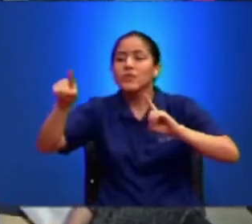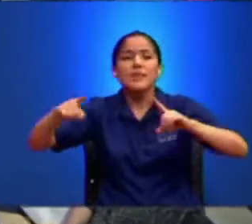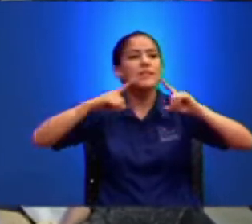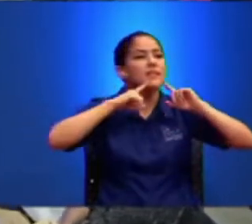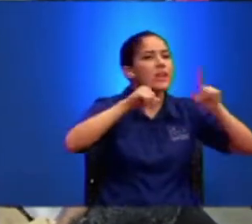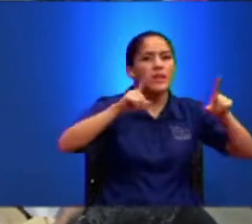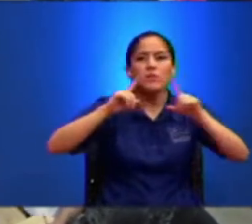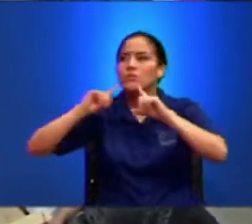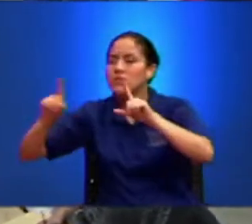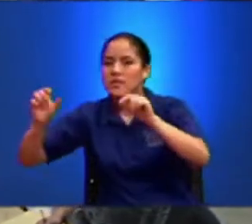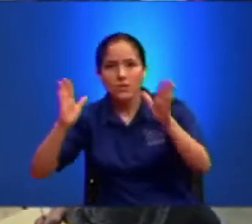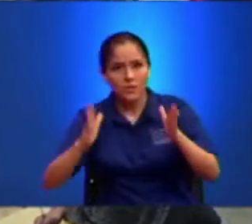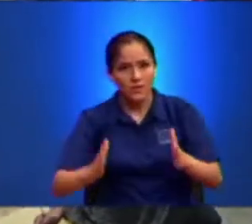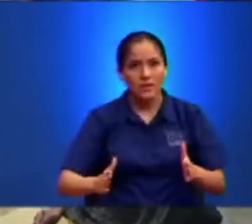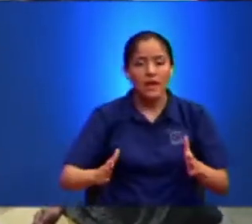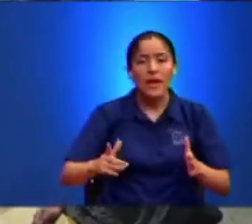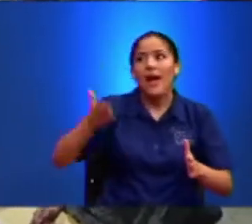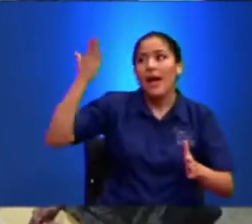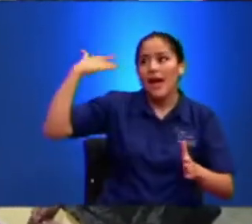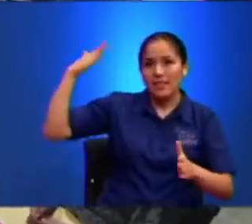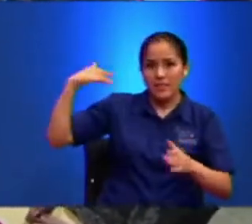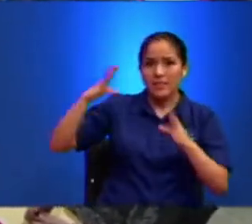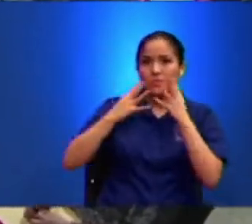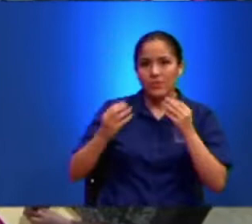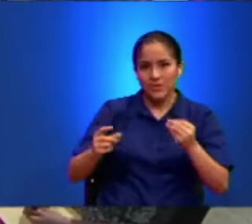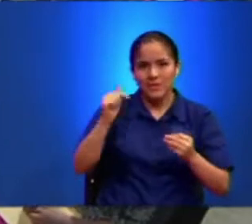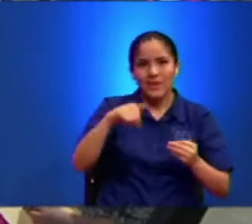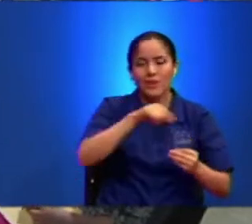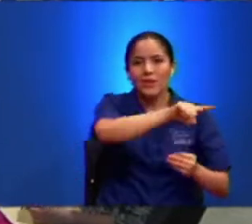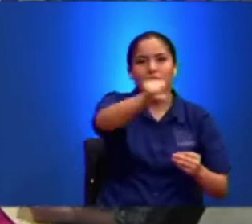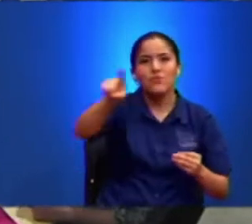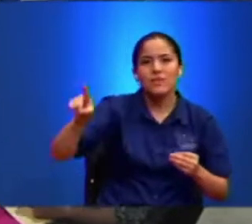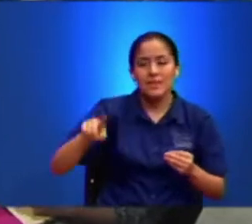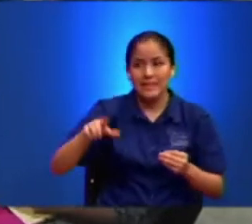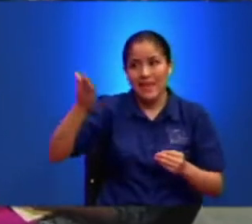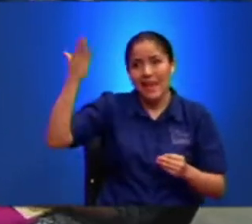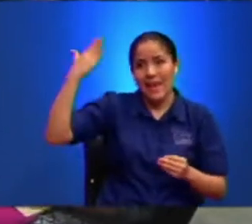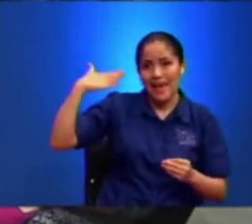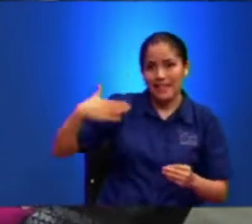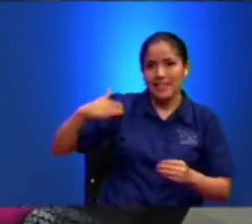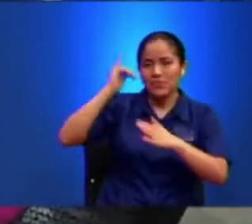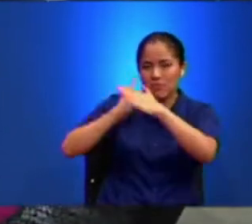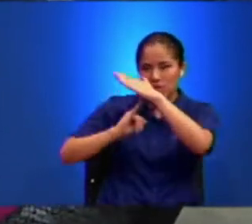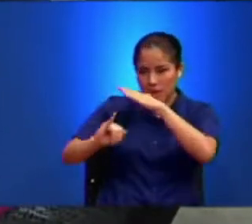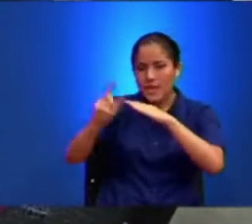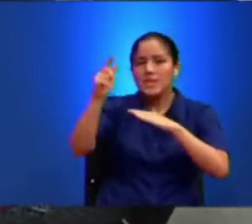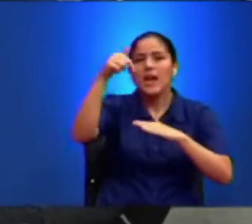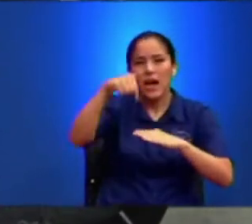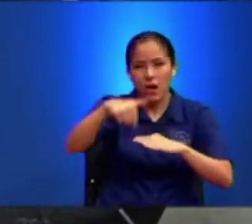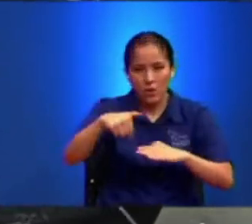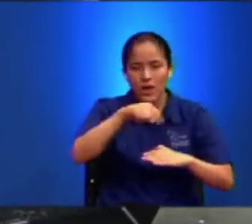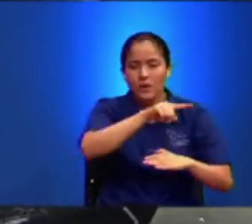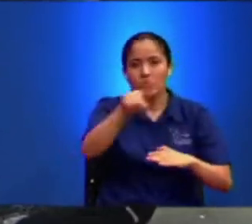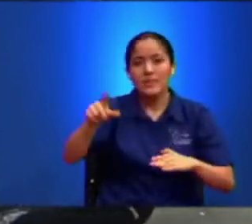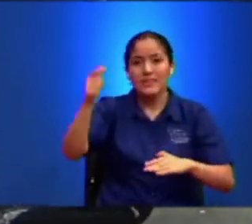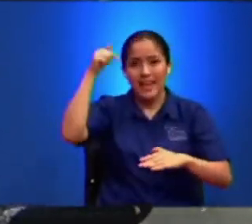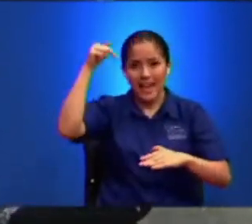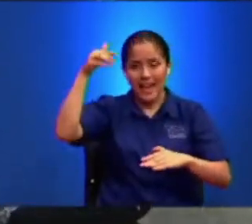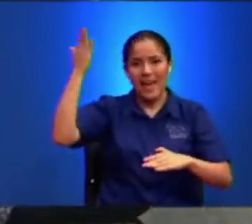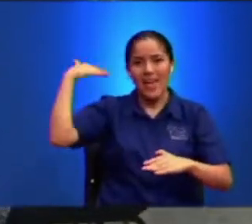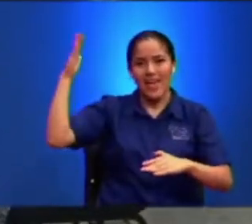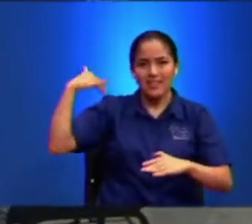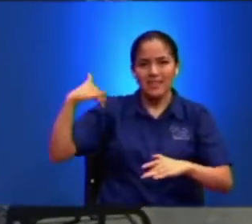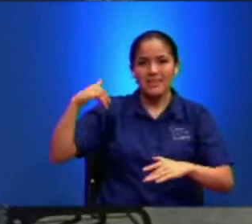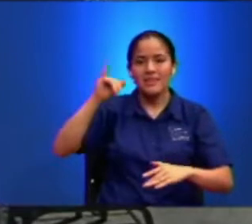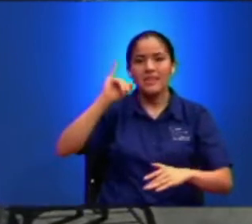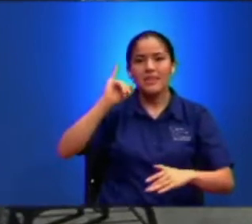anunciadores Antes fue Moisés Ahora van a ser ustedes Antes fue Isaías Ahora van a ser ustedes Antes fue Jeremías Ahora